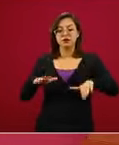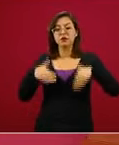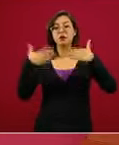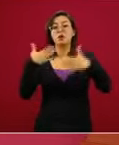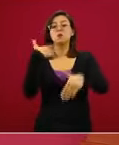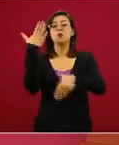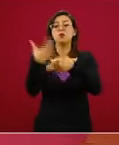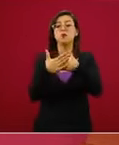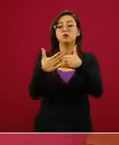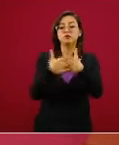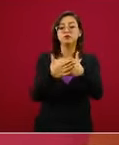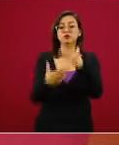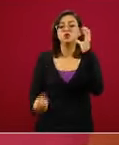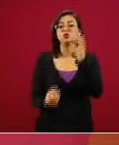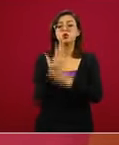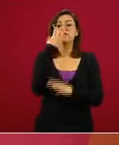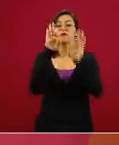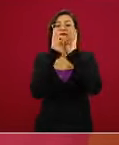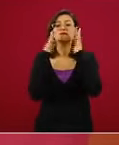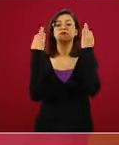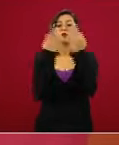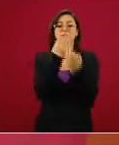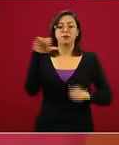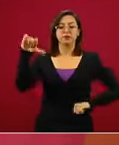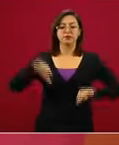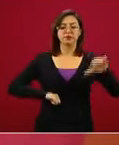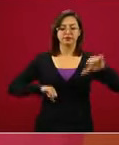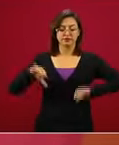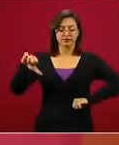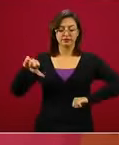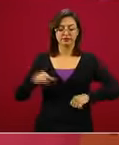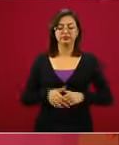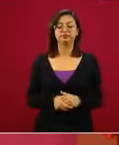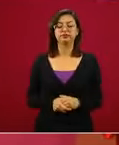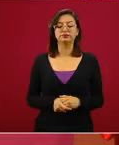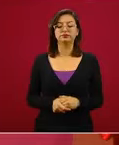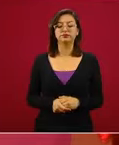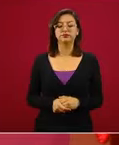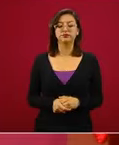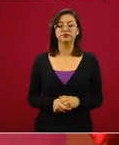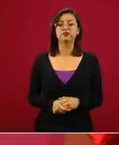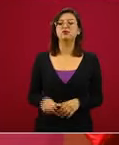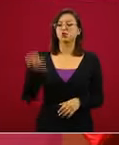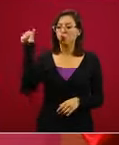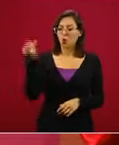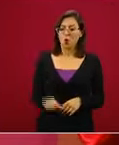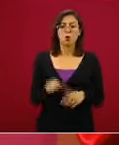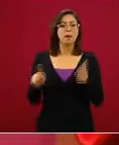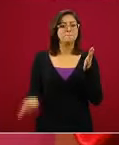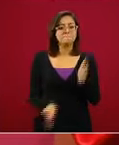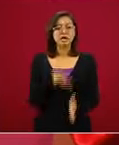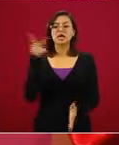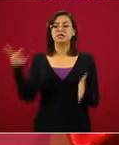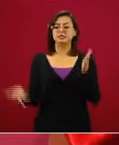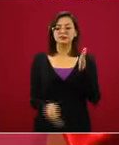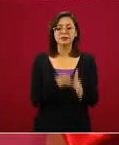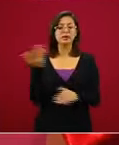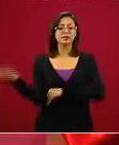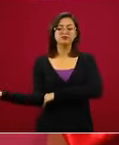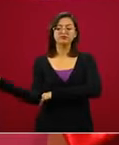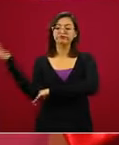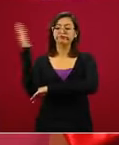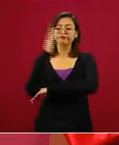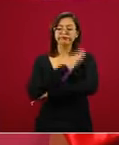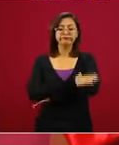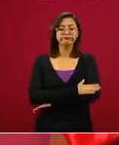normalidad que hoy se esté repitiendo para